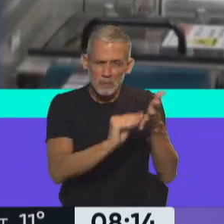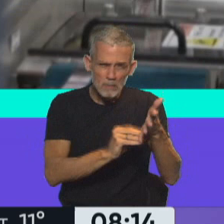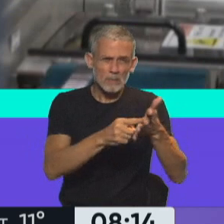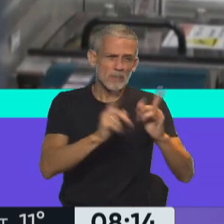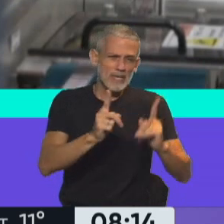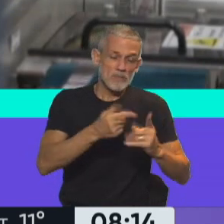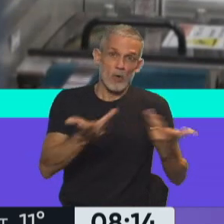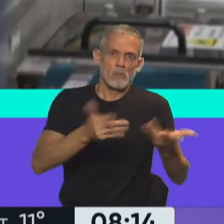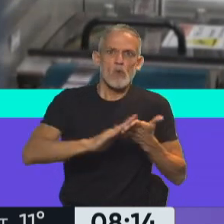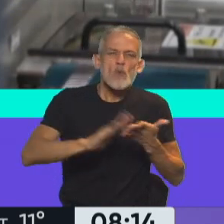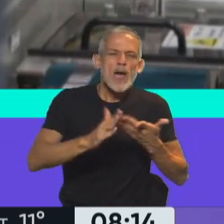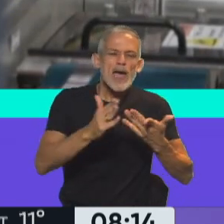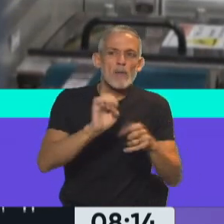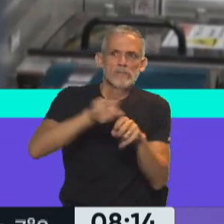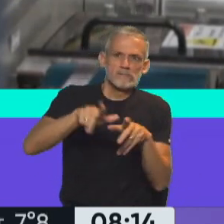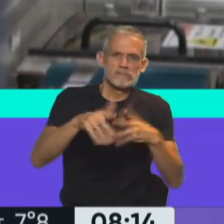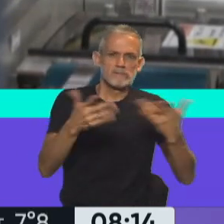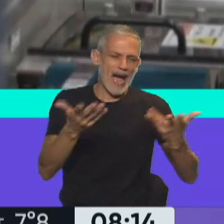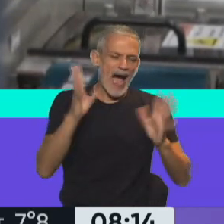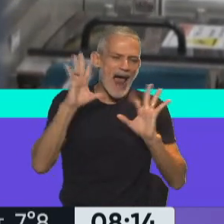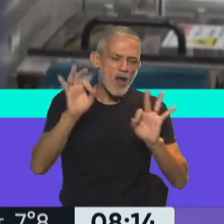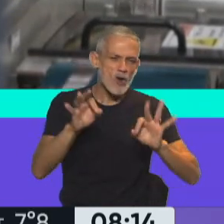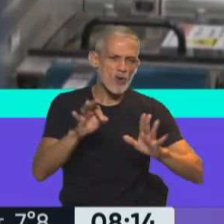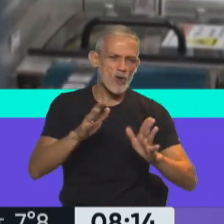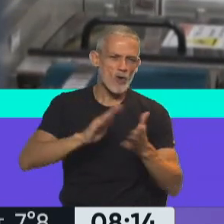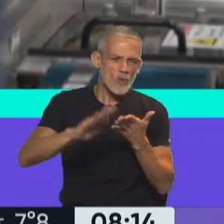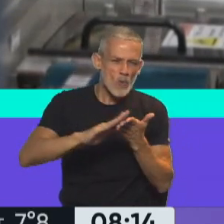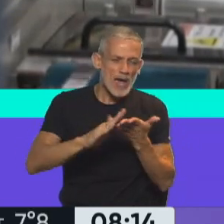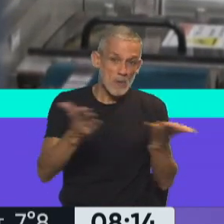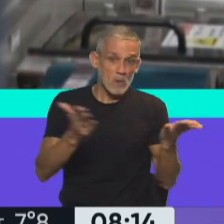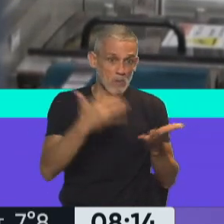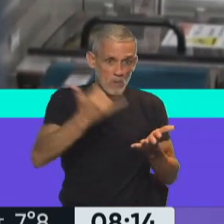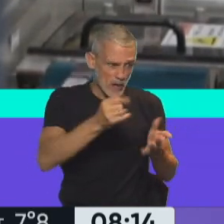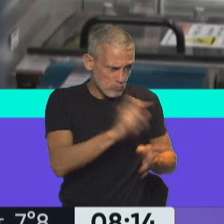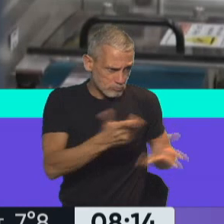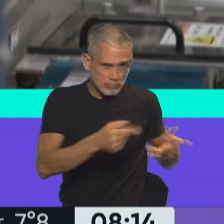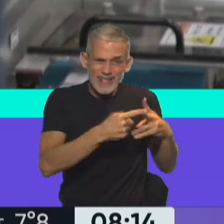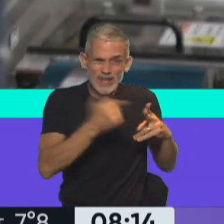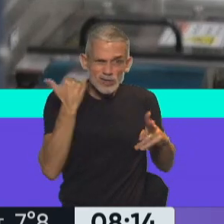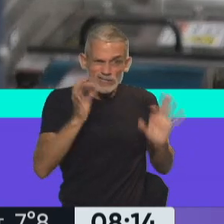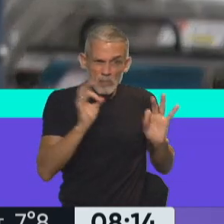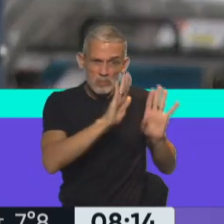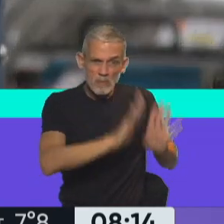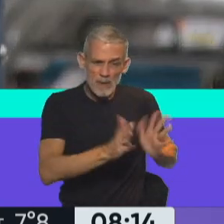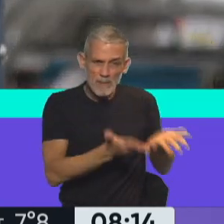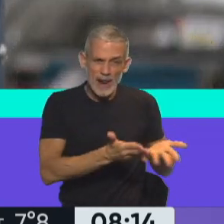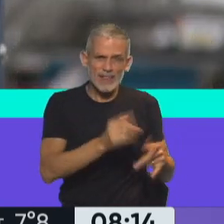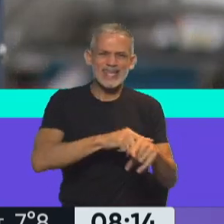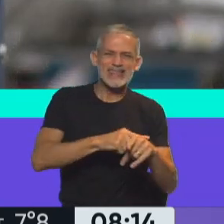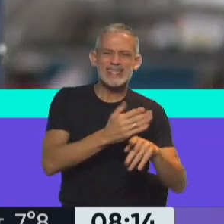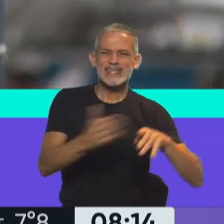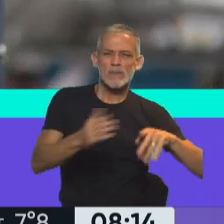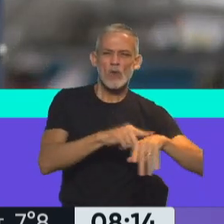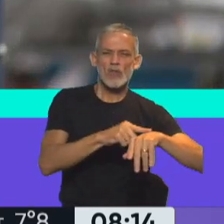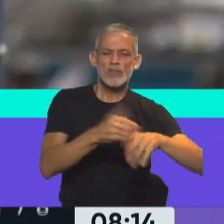desafíos pandémicos, si existieran. Me parece que es excelente y además, si los tiempos dan y todo